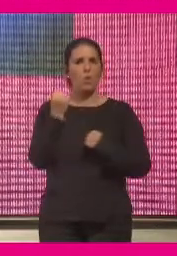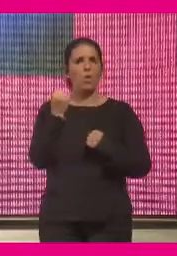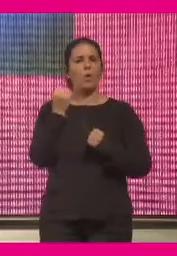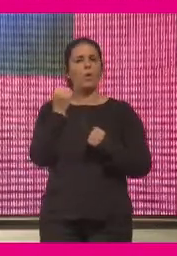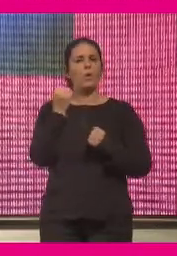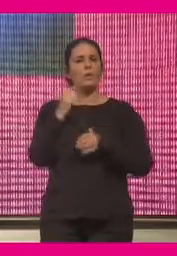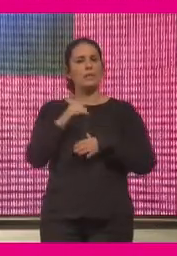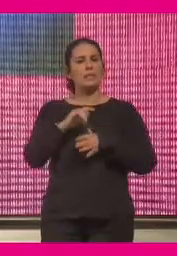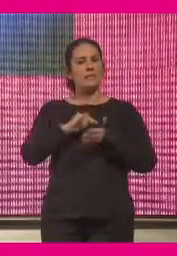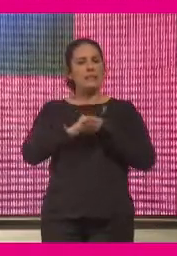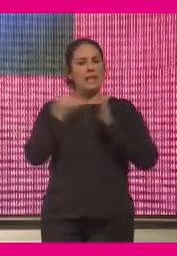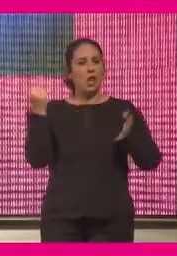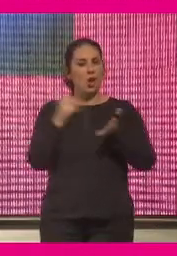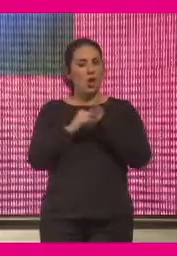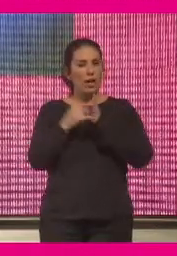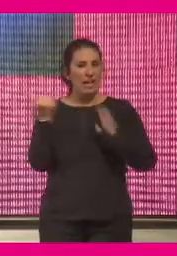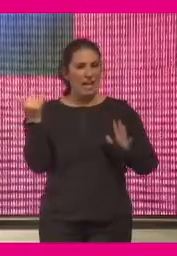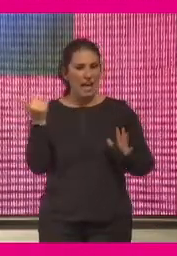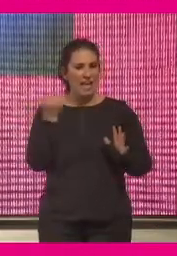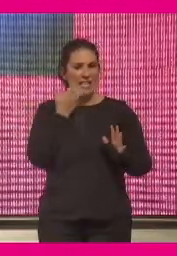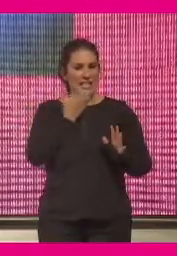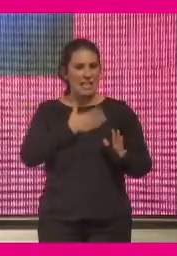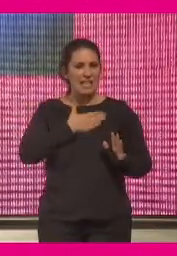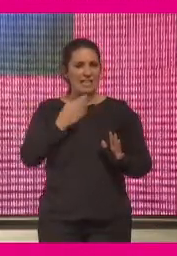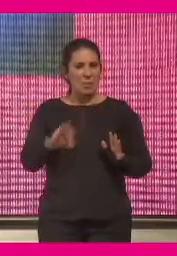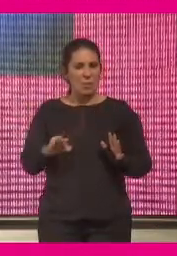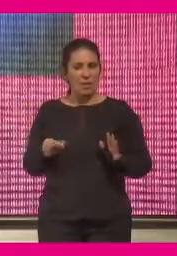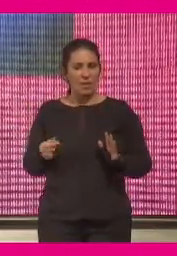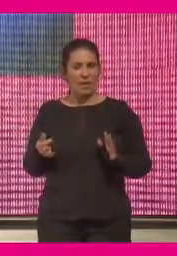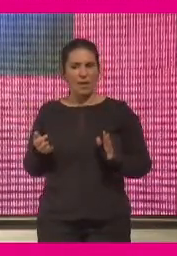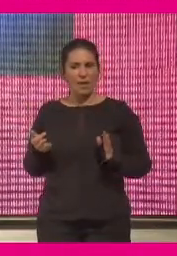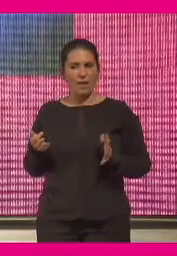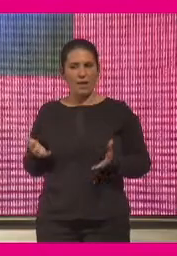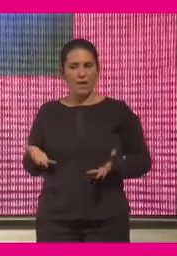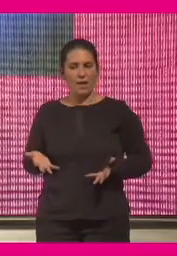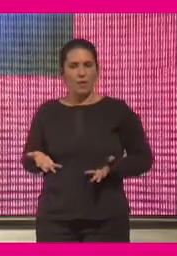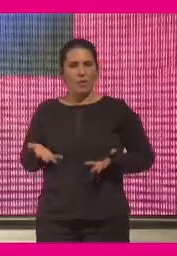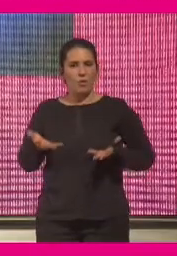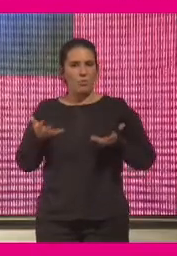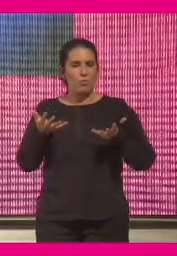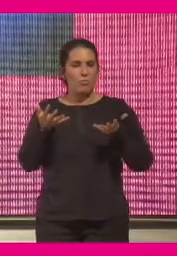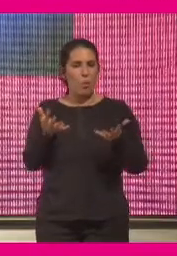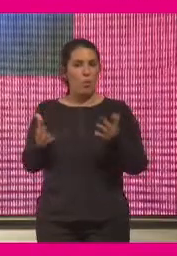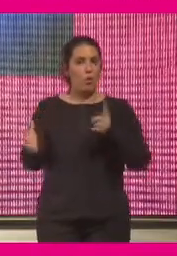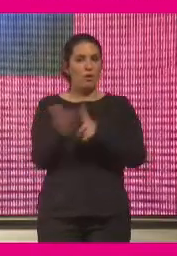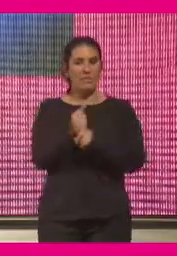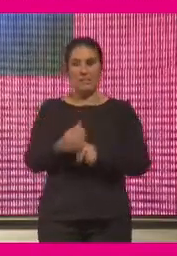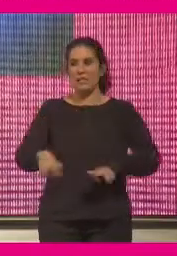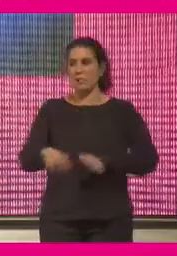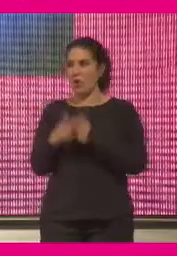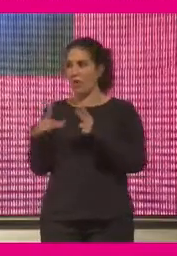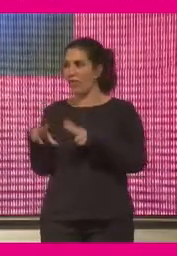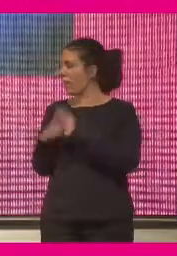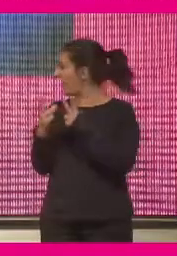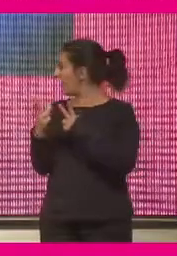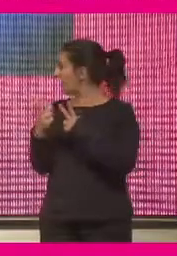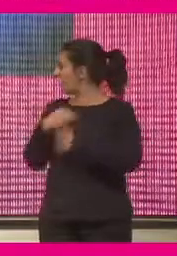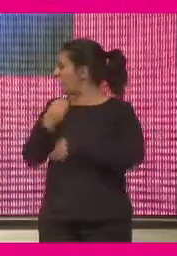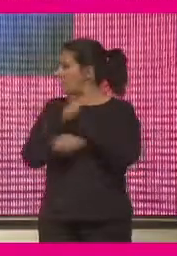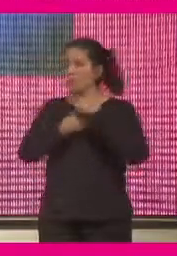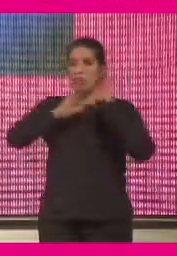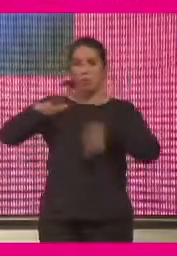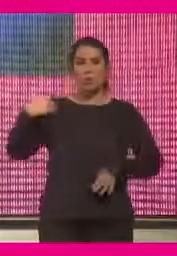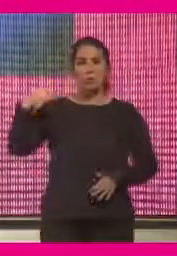si supone el precio de renunciar a derechos o de renunciar a grandes conquistas sociales que hemos hecho en los últimos